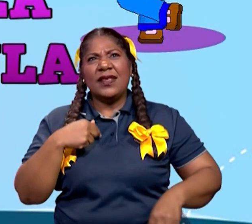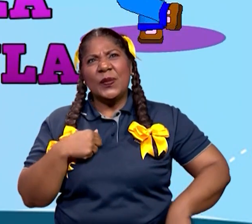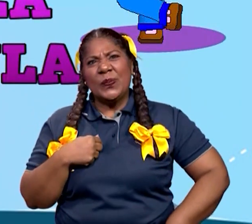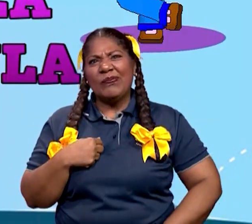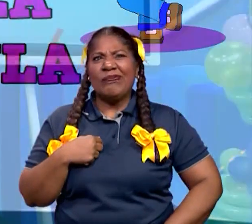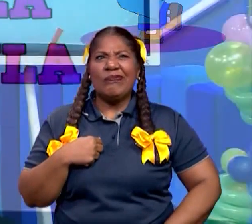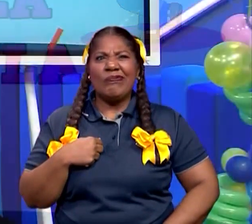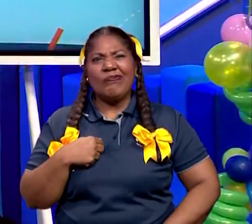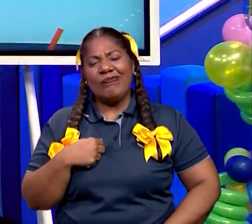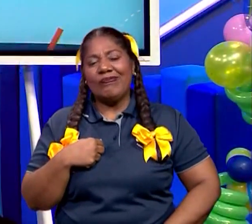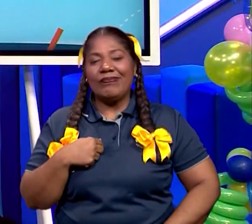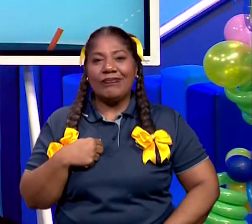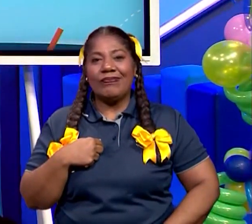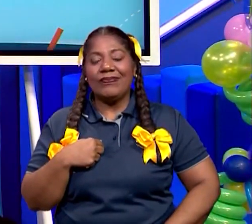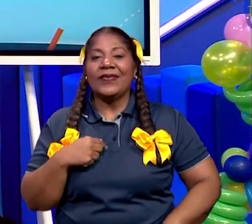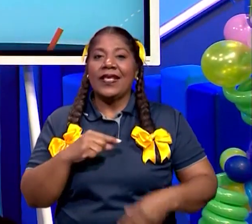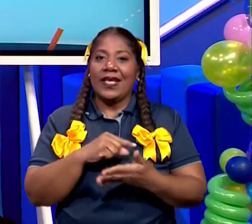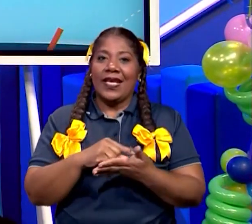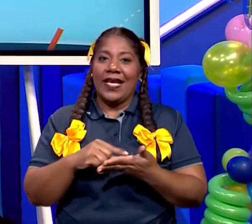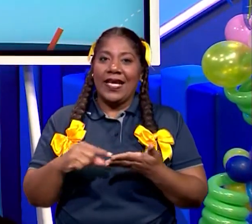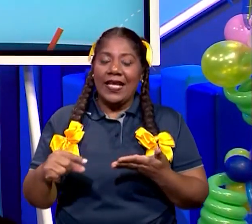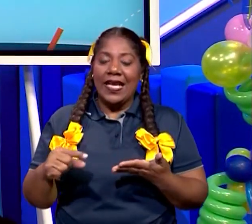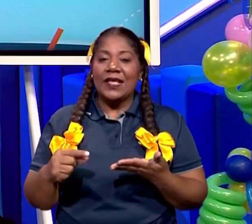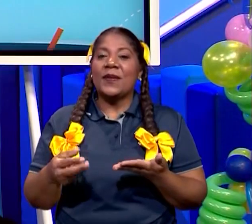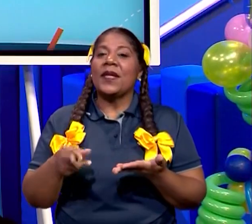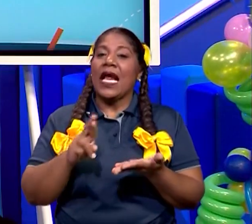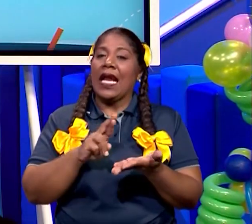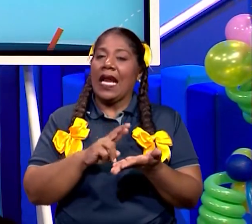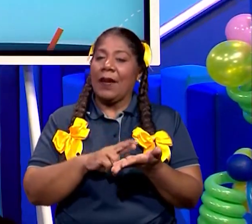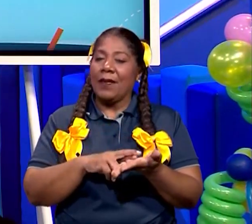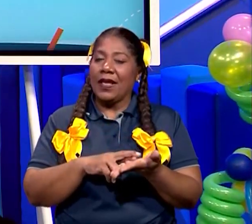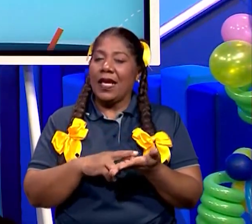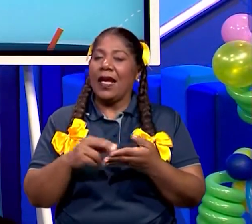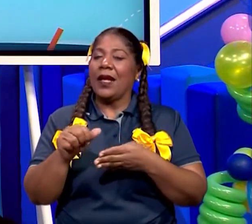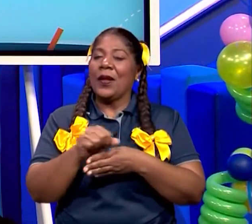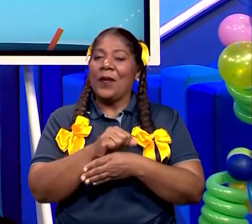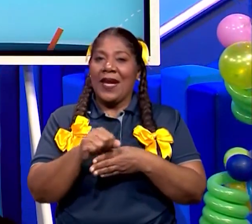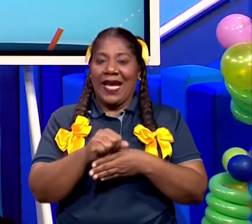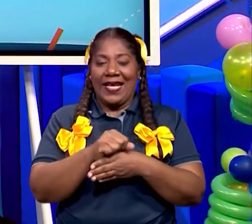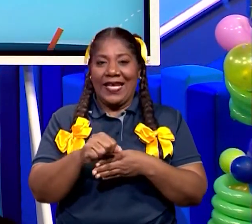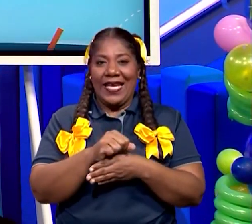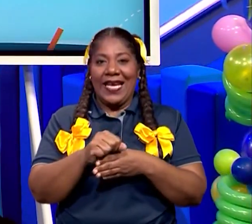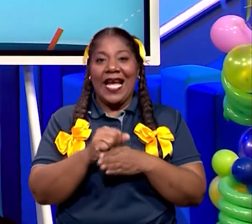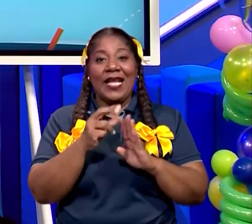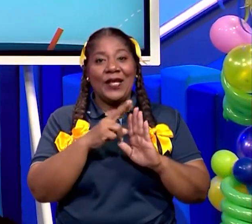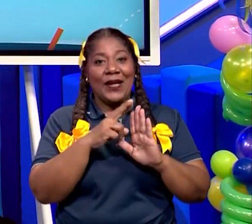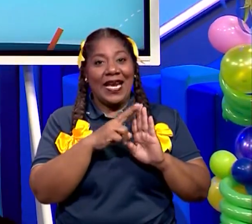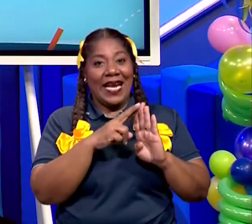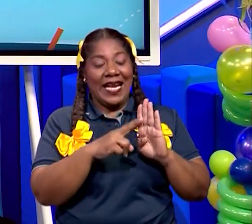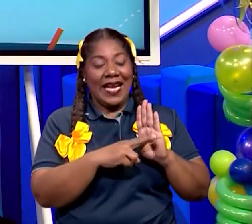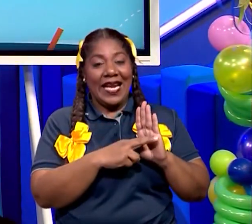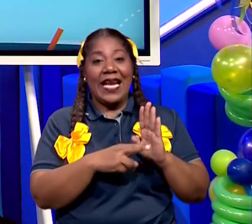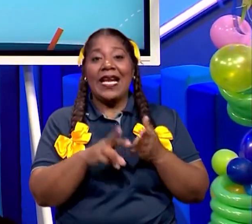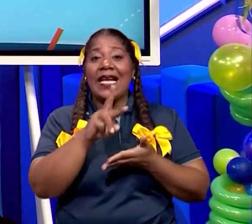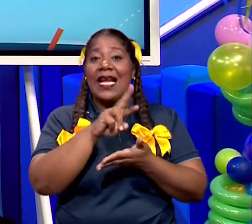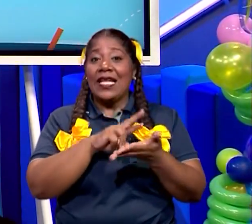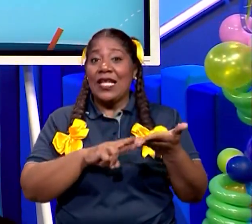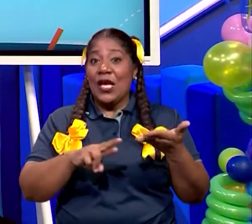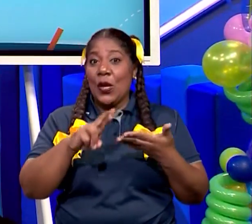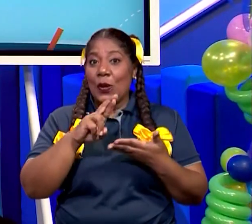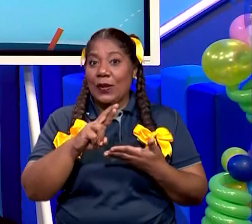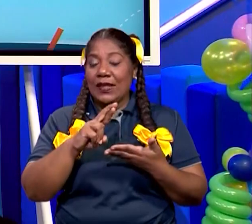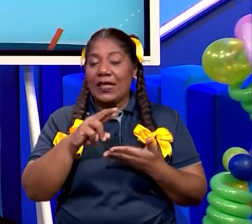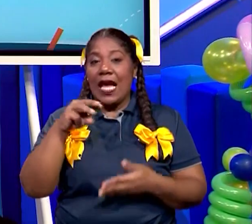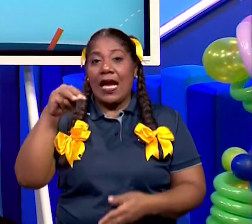semana, siempre está como recordando y reforzando, ¿verdad? Claro que sí. ¿Recuerdas alguna